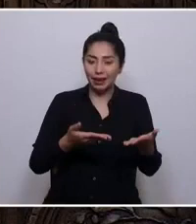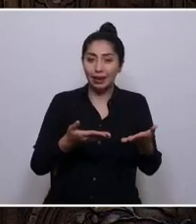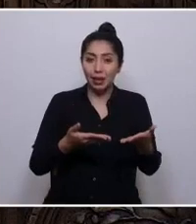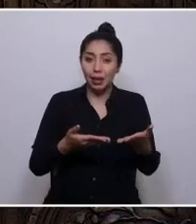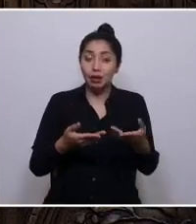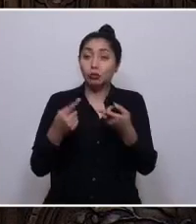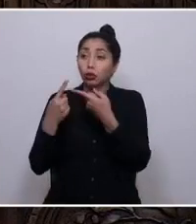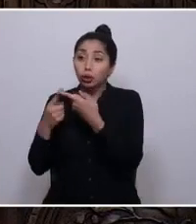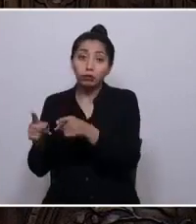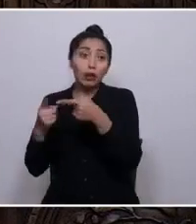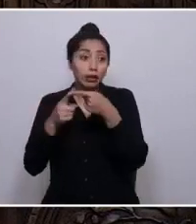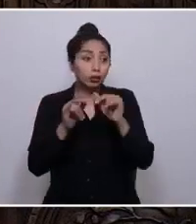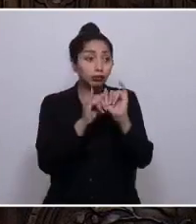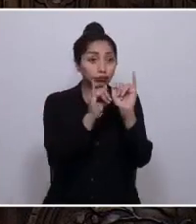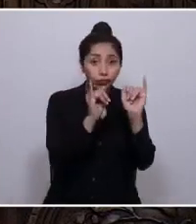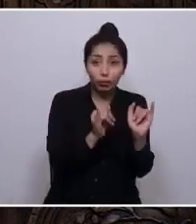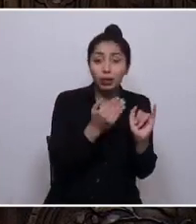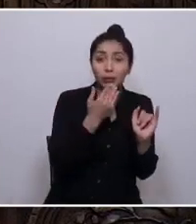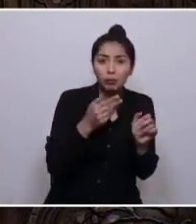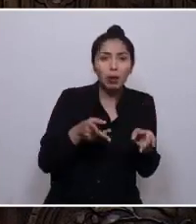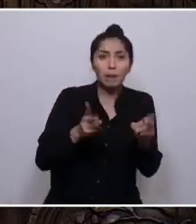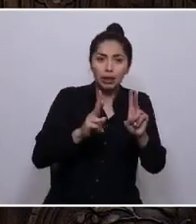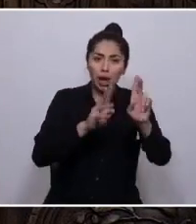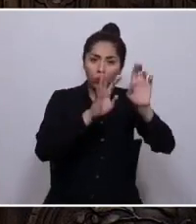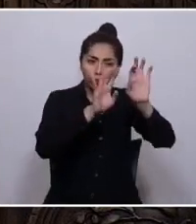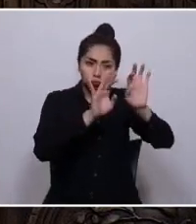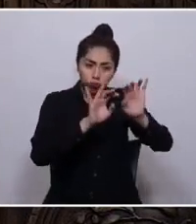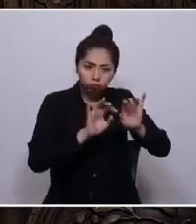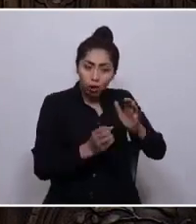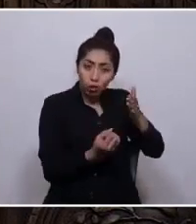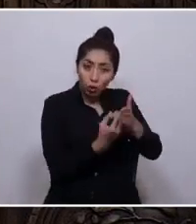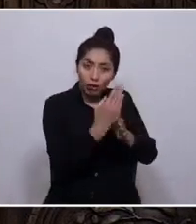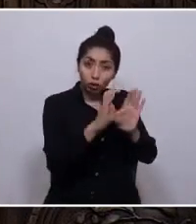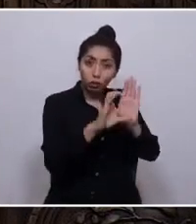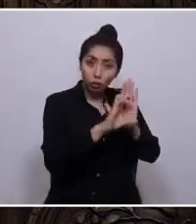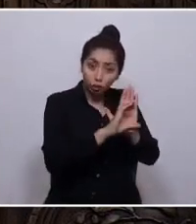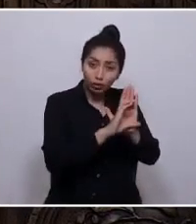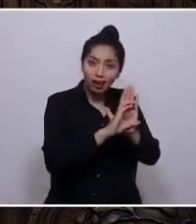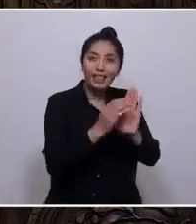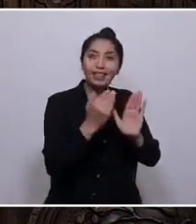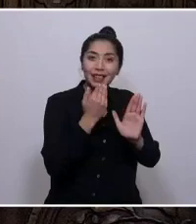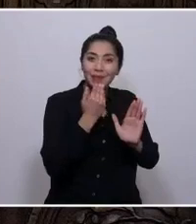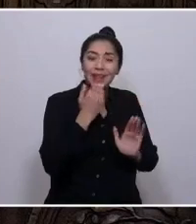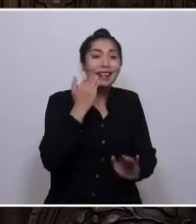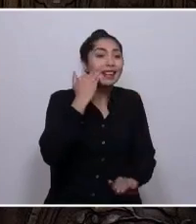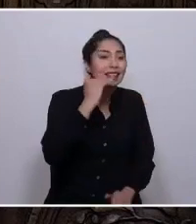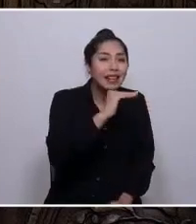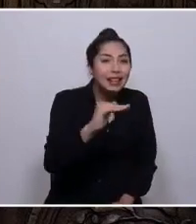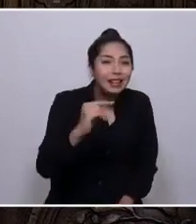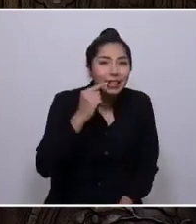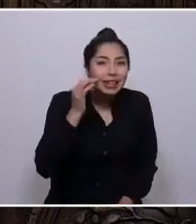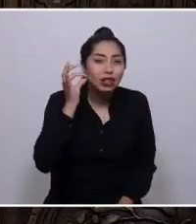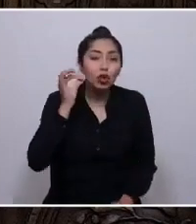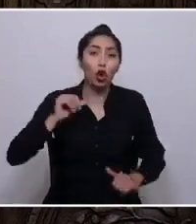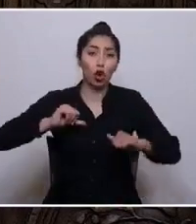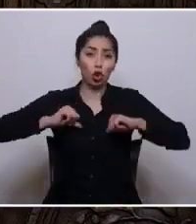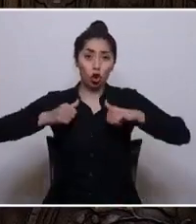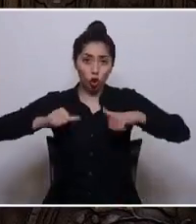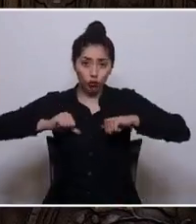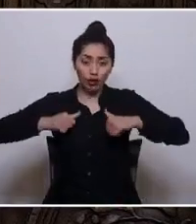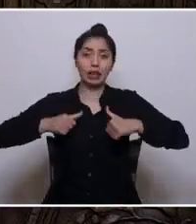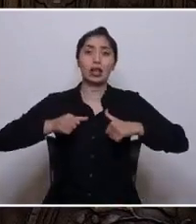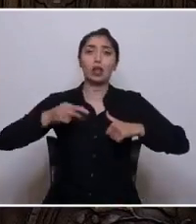mecanismos permitirán que en la redacción de esta nueva constitución niños, jóvenes, dueñas de caza, loncos,